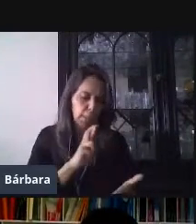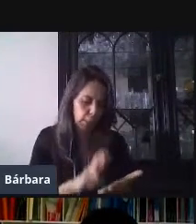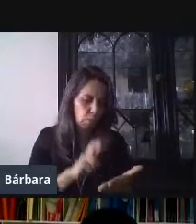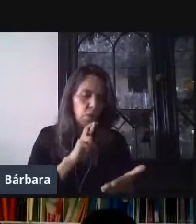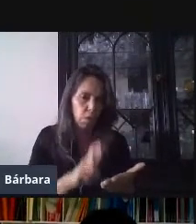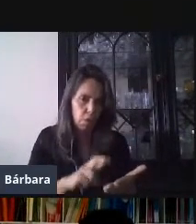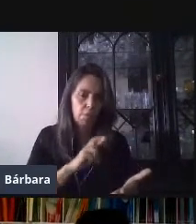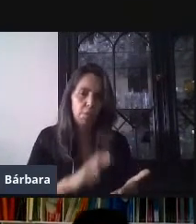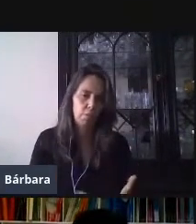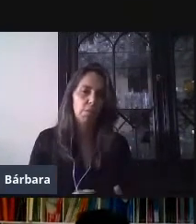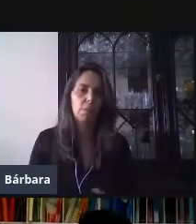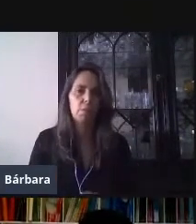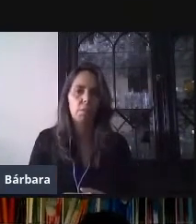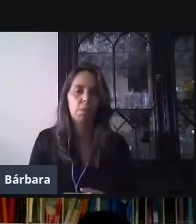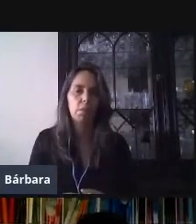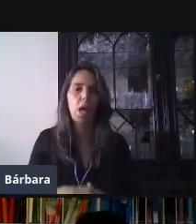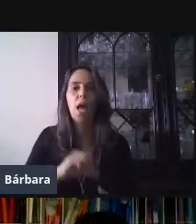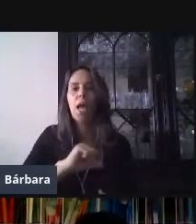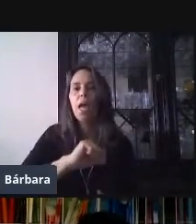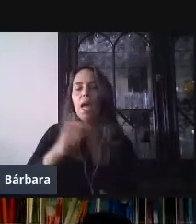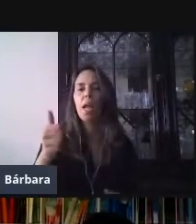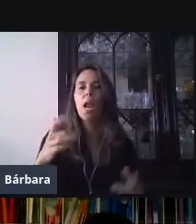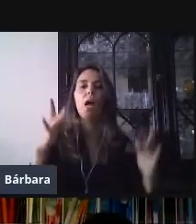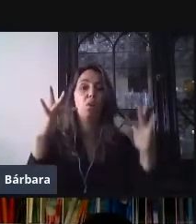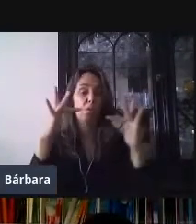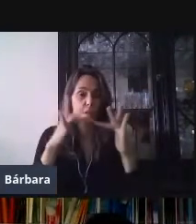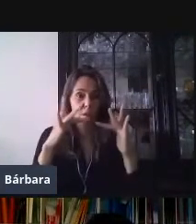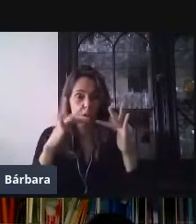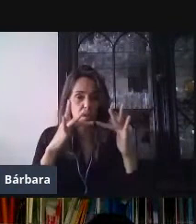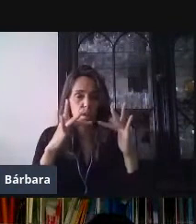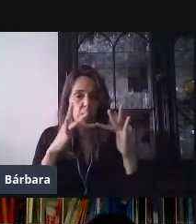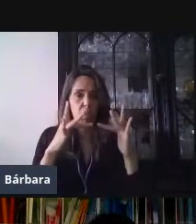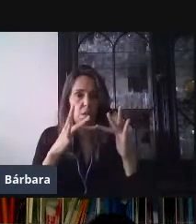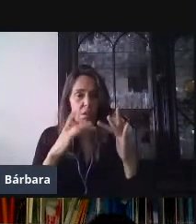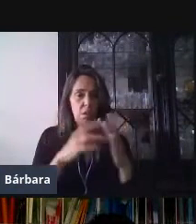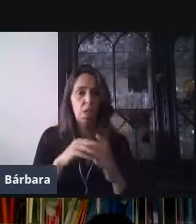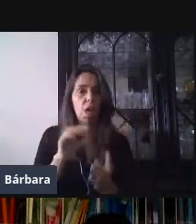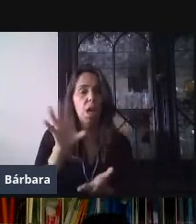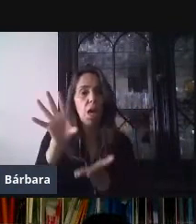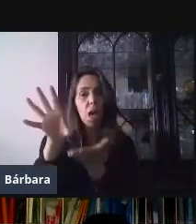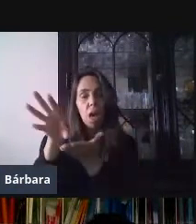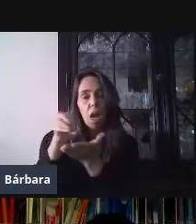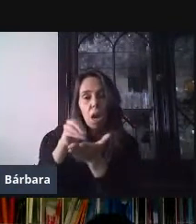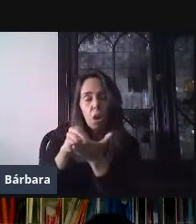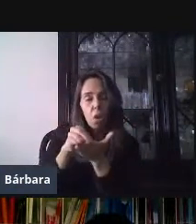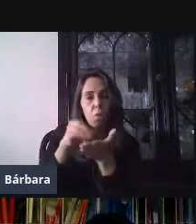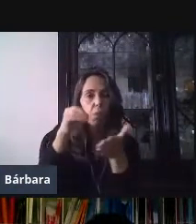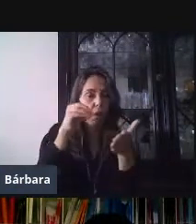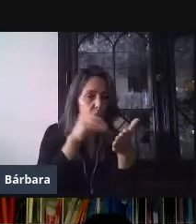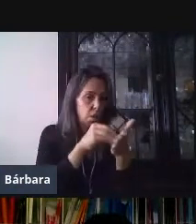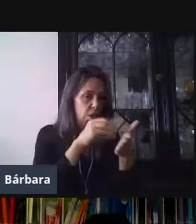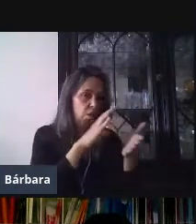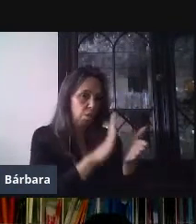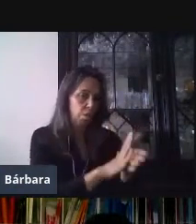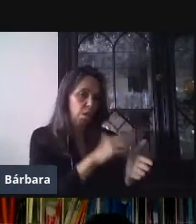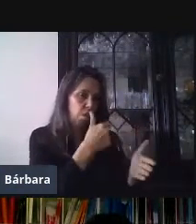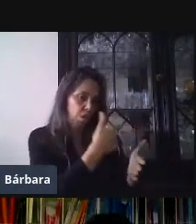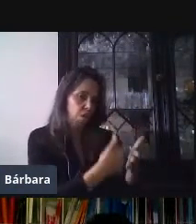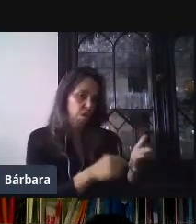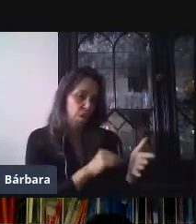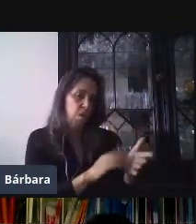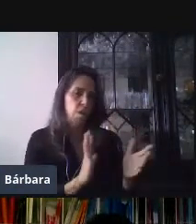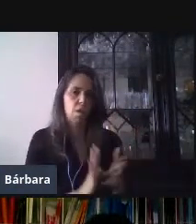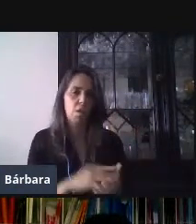la otra opción es por enlace, que, pues, bueno, esto simplemente lo copio y lo pego en cualquier lugar en donde yo lo quiera compartir, ya sea alguna,